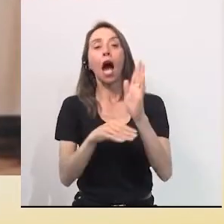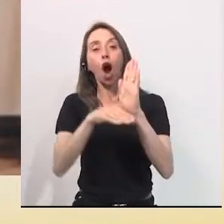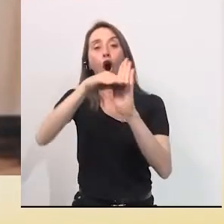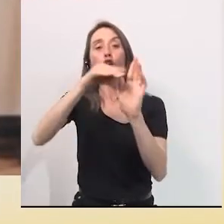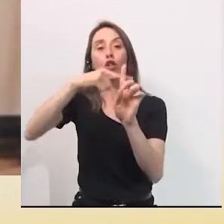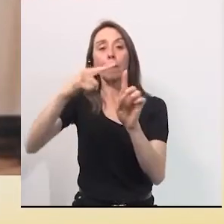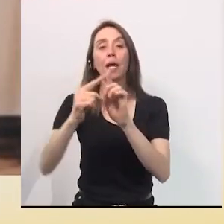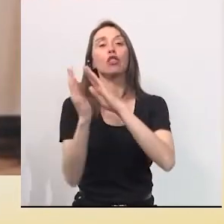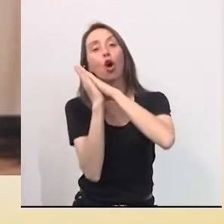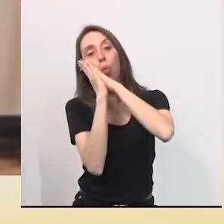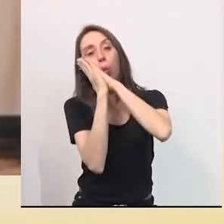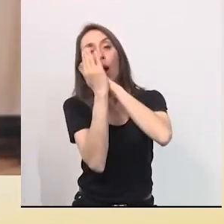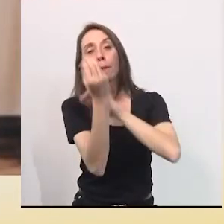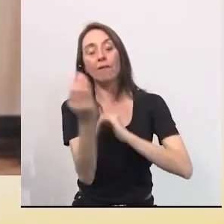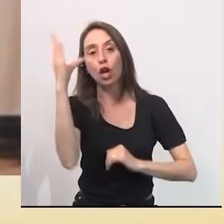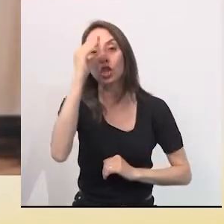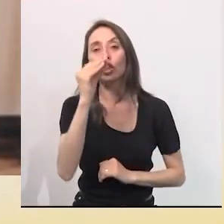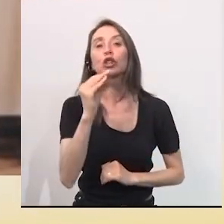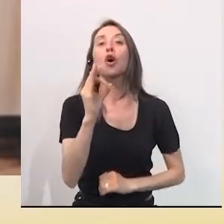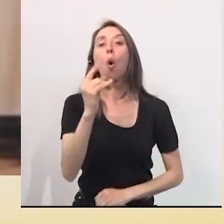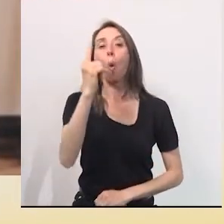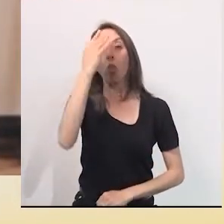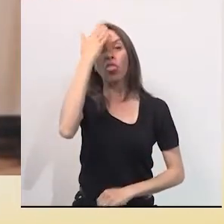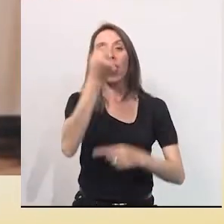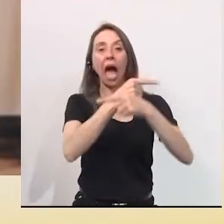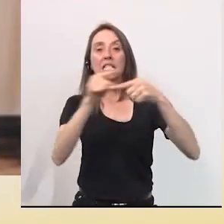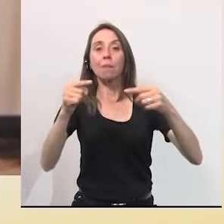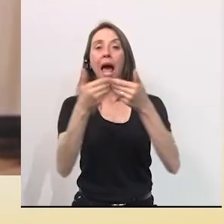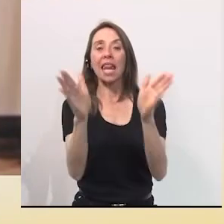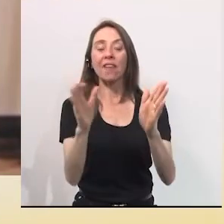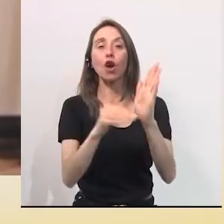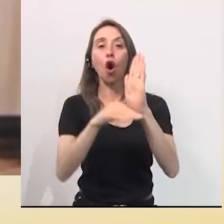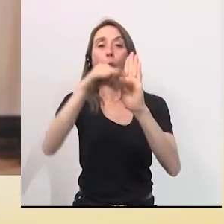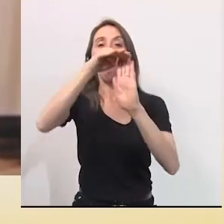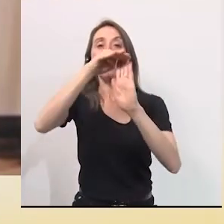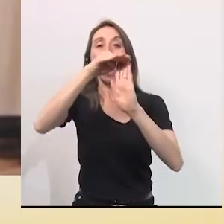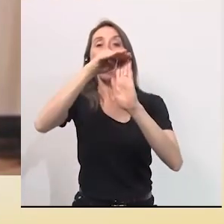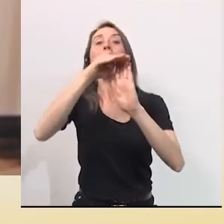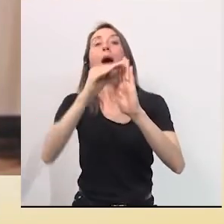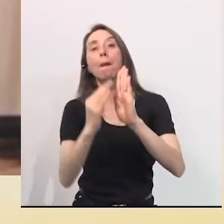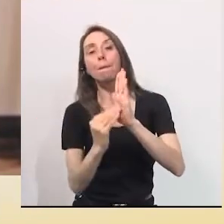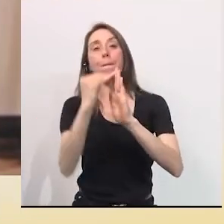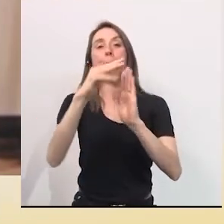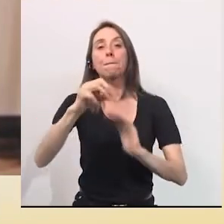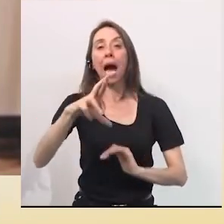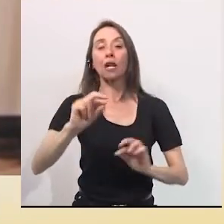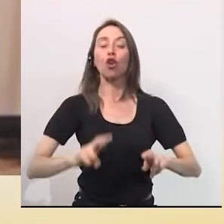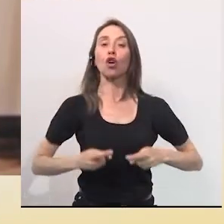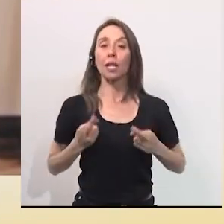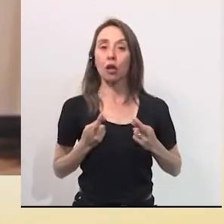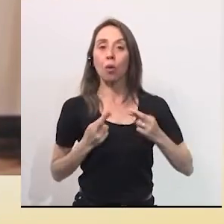A nivel medio, dormir bien, un día libre o a nivel macro.